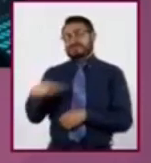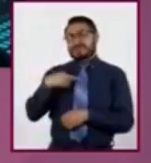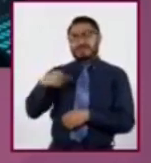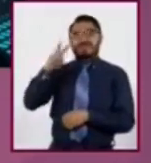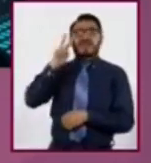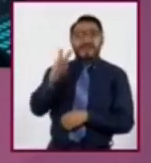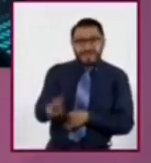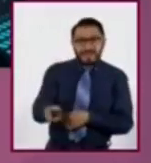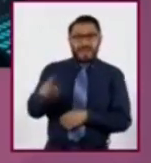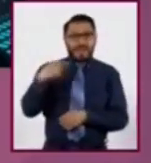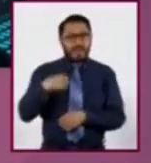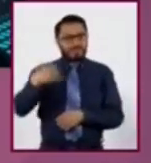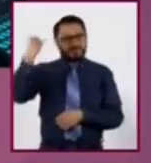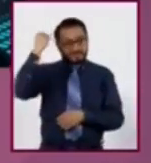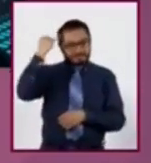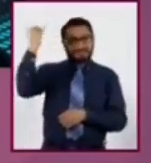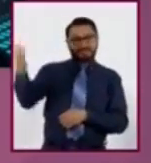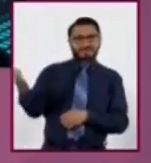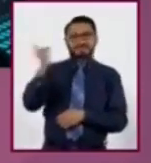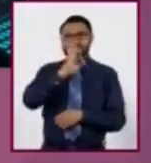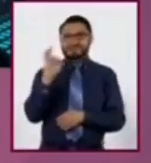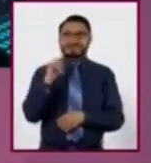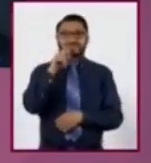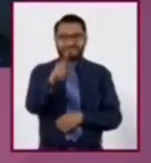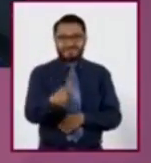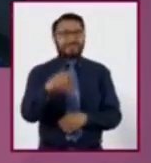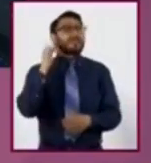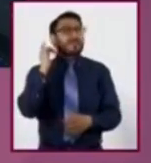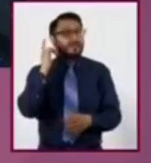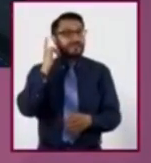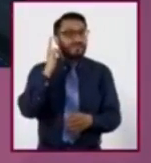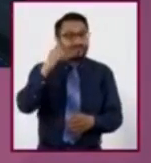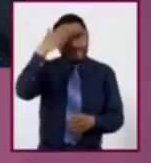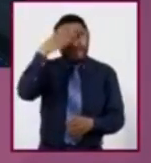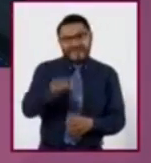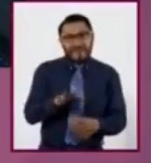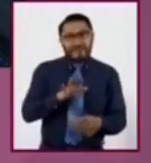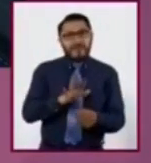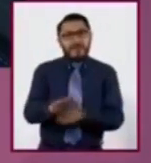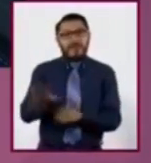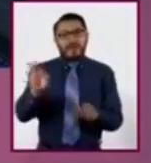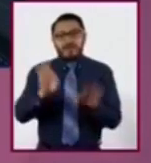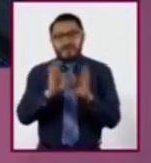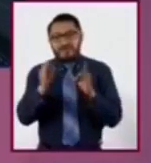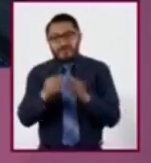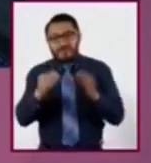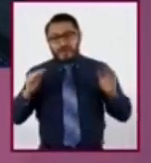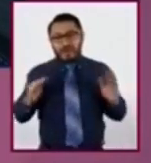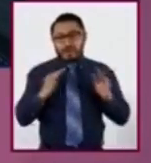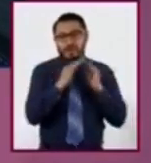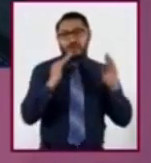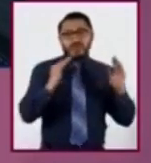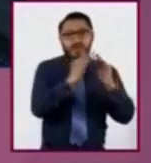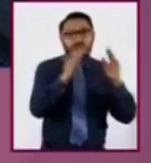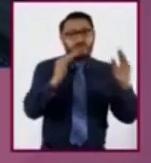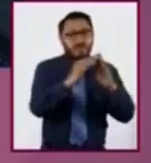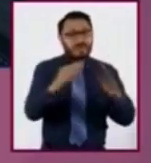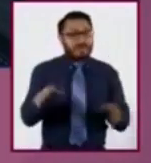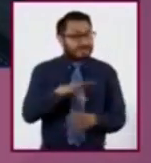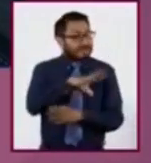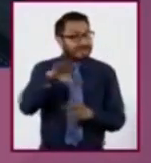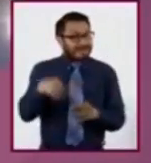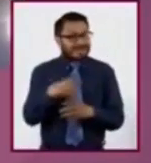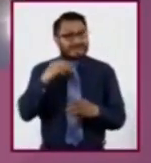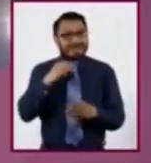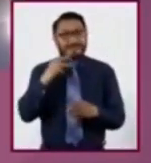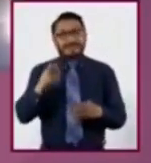transmisión, se me ocurrió que quizá te gustaría saber cómo se formó esa cadena montañosa y, en general, el relieve del